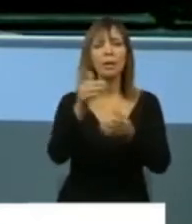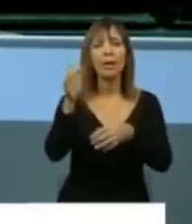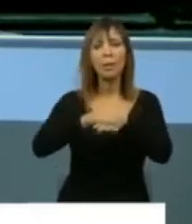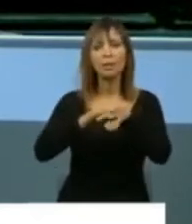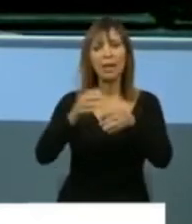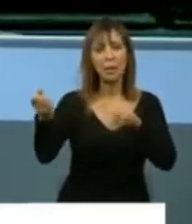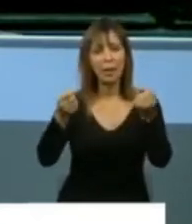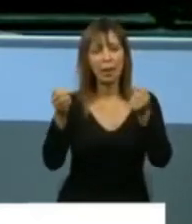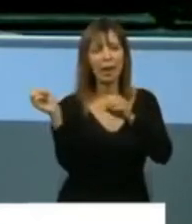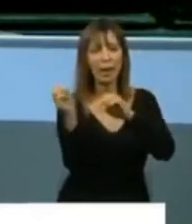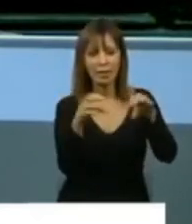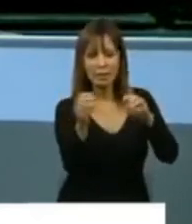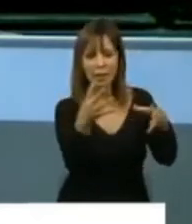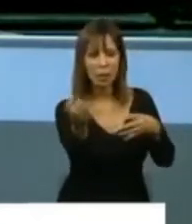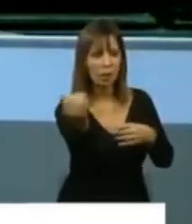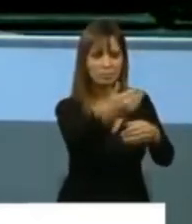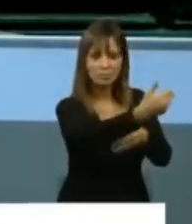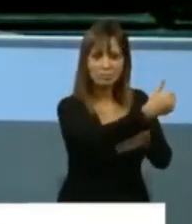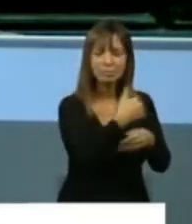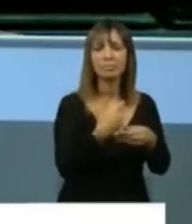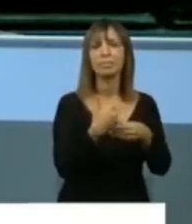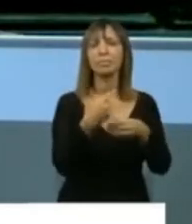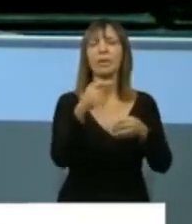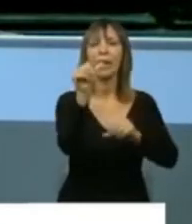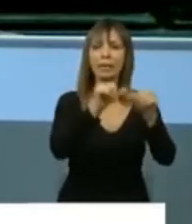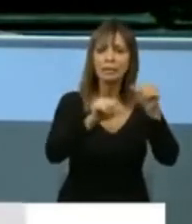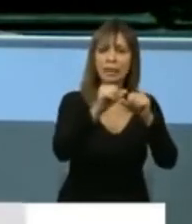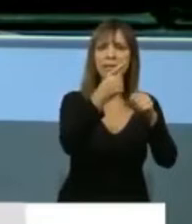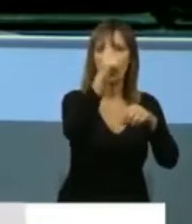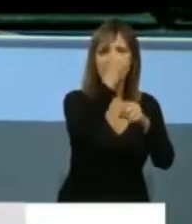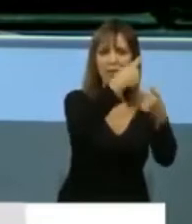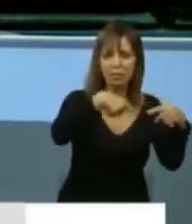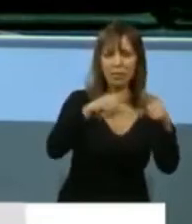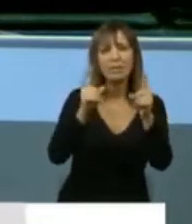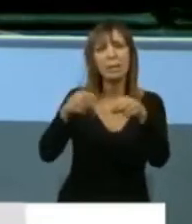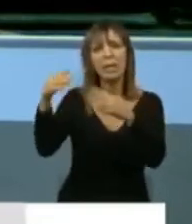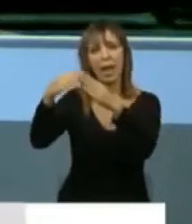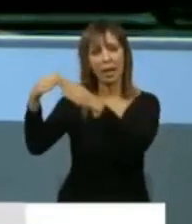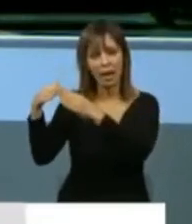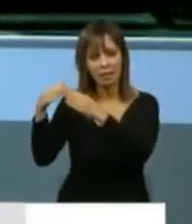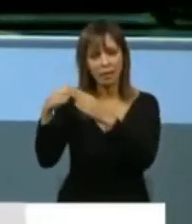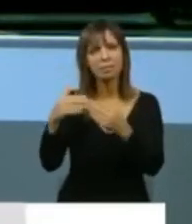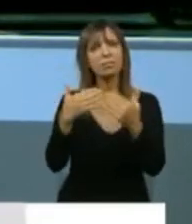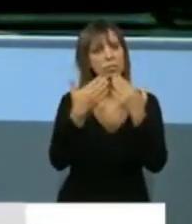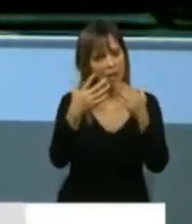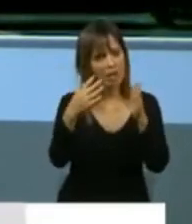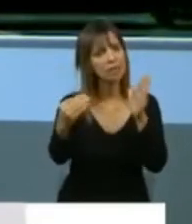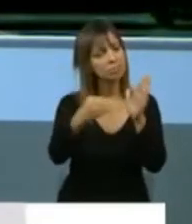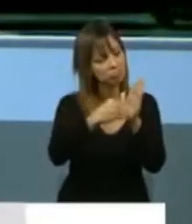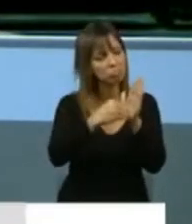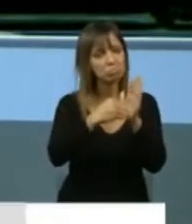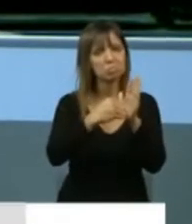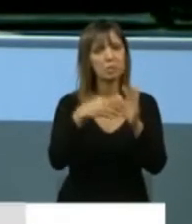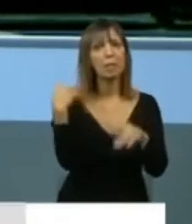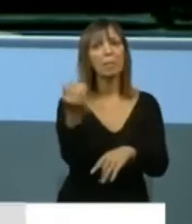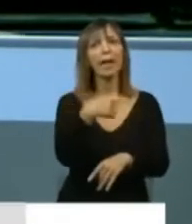patológicos y de residuos domiciliarios. Para nosotros como trabajadores es importante